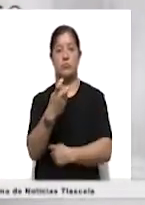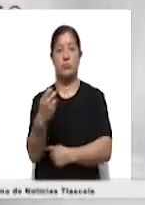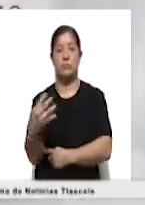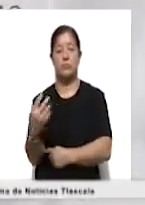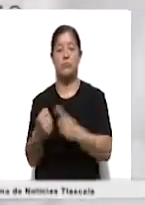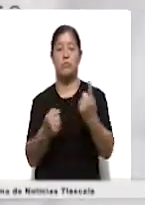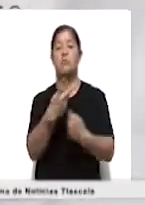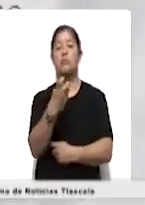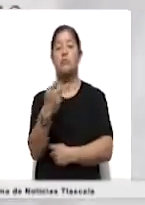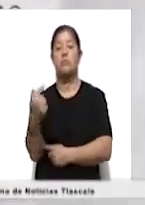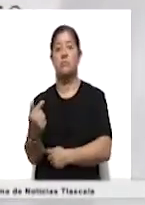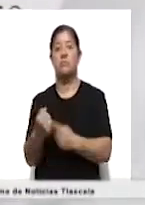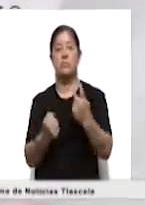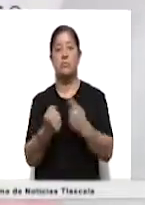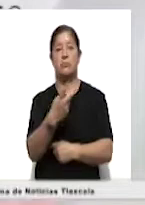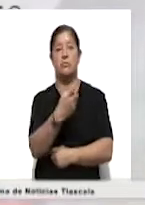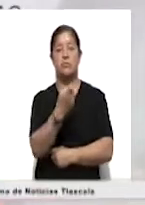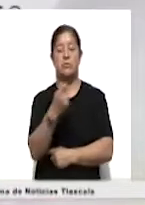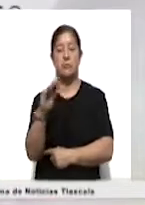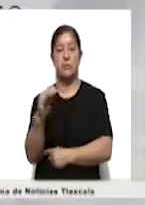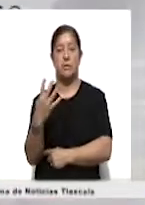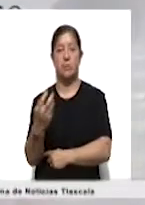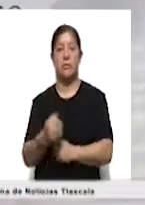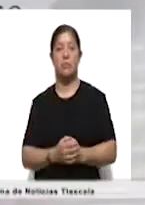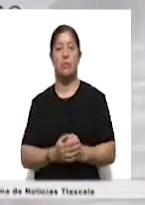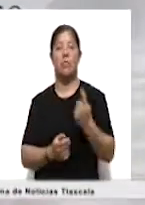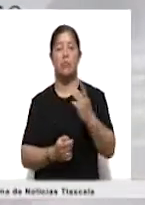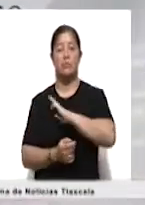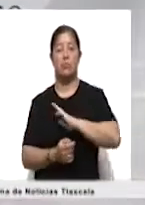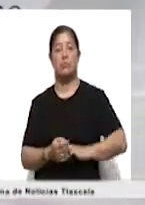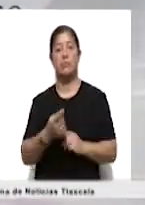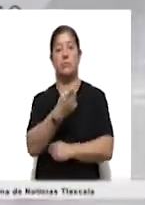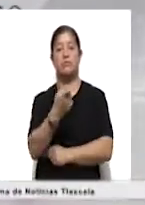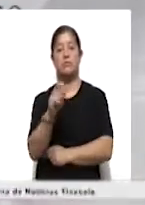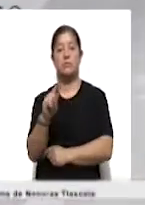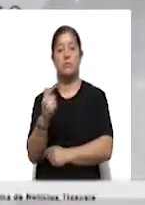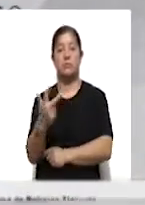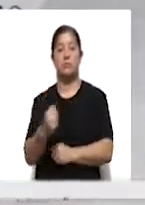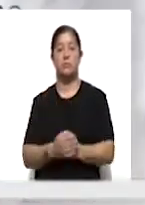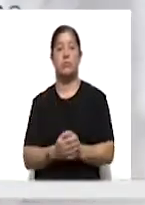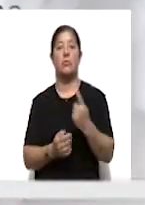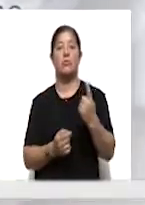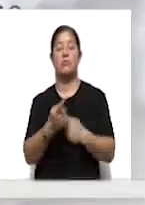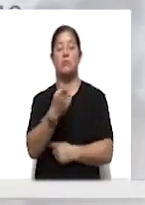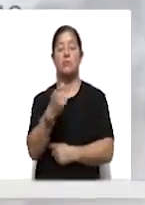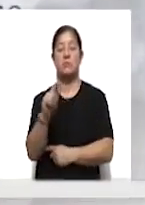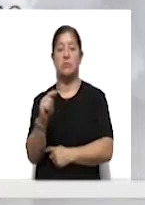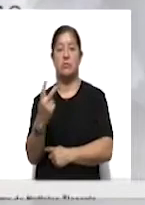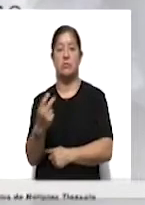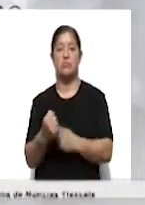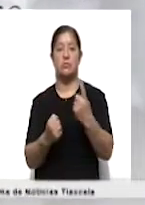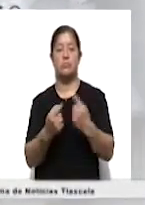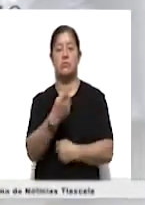doscientos catorce, Amahac doscientos siete, Xicot cinco ciento noventa y cuatro, Tlaltelulco ciento setenta y ocho, Tepetitla ciento setenta y dos,